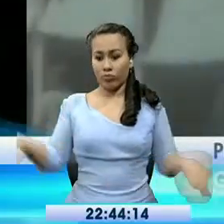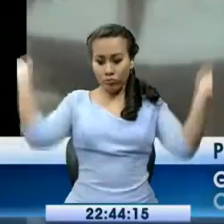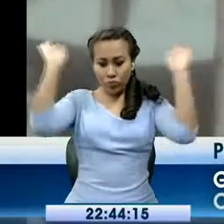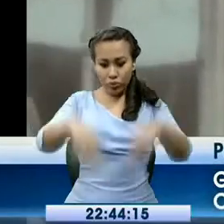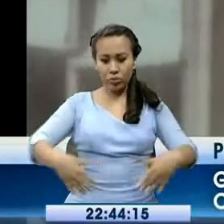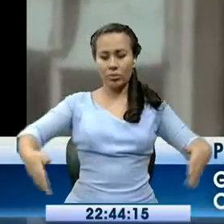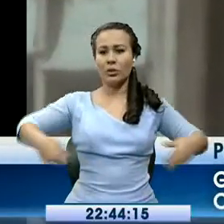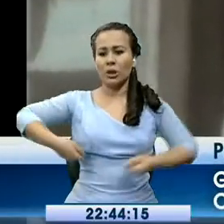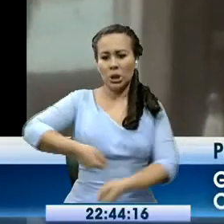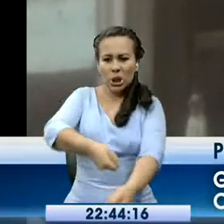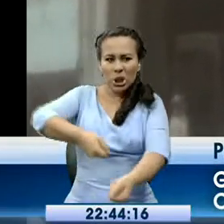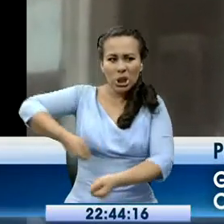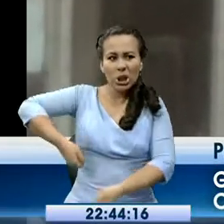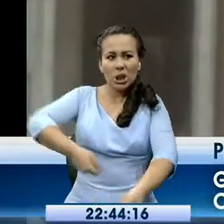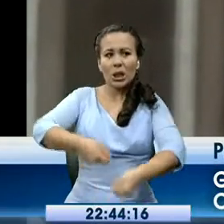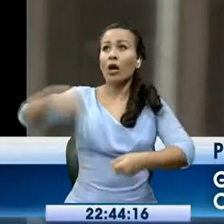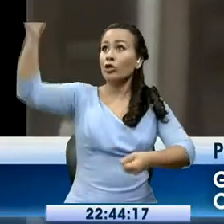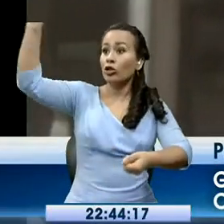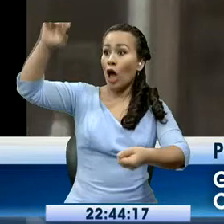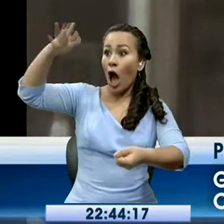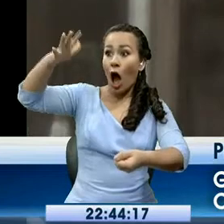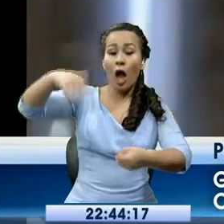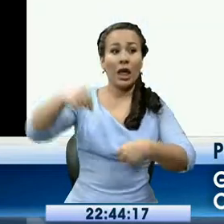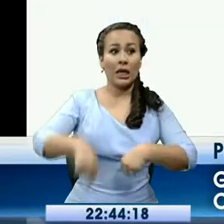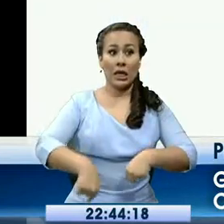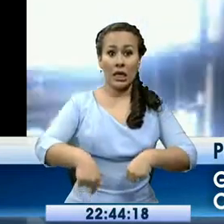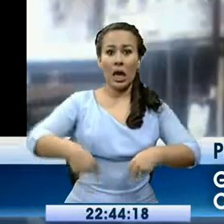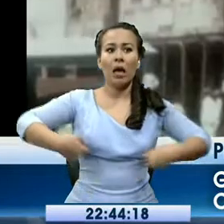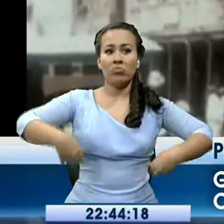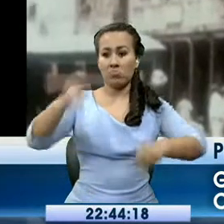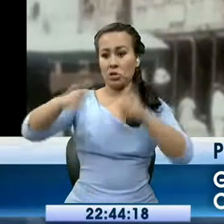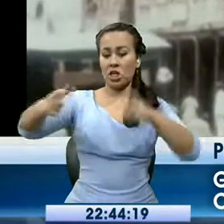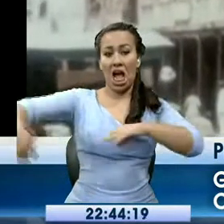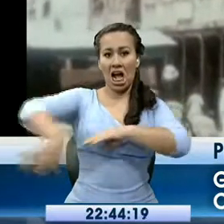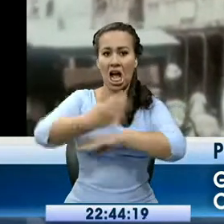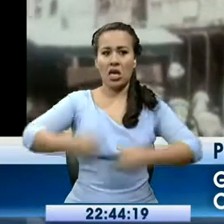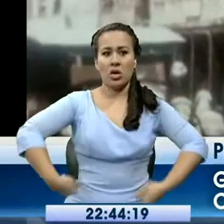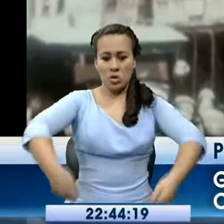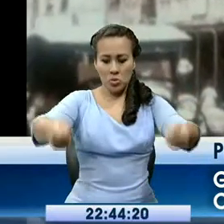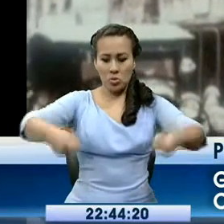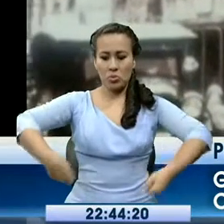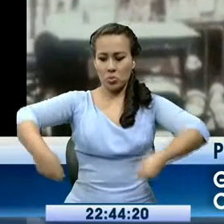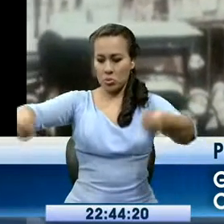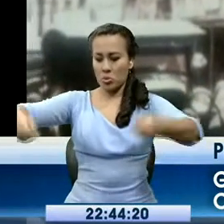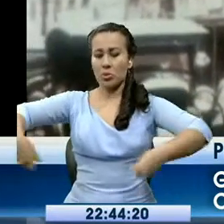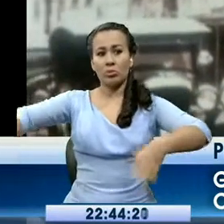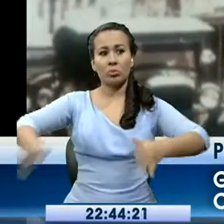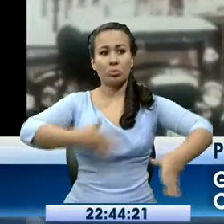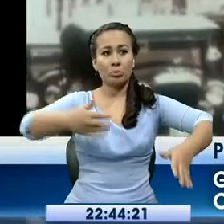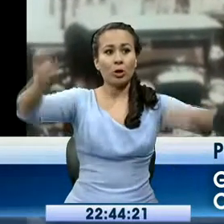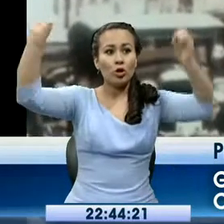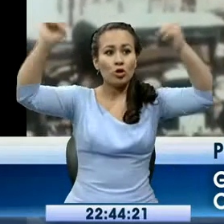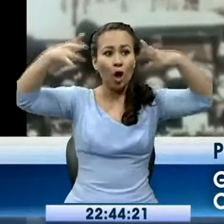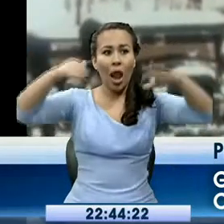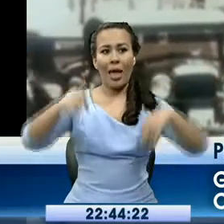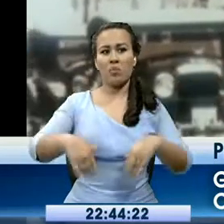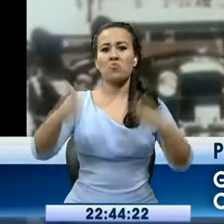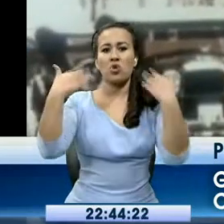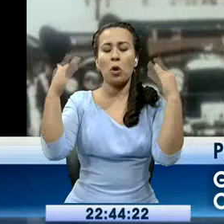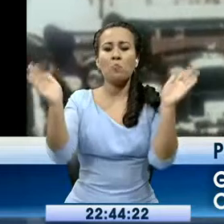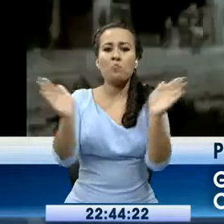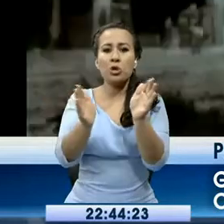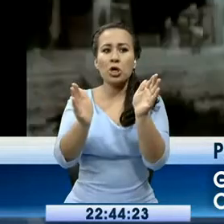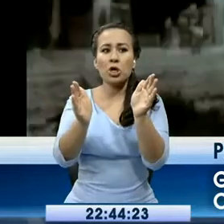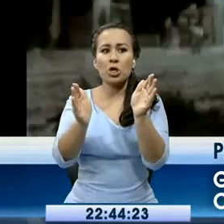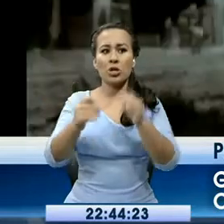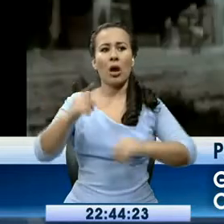almacenes... ...se complementaban con los hoteles de la época ubicados en la calle de la orilla. El Guayaquil era pequeño. Más